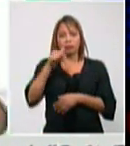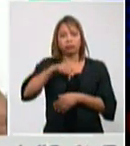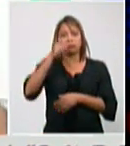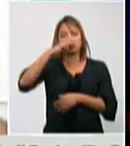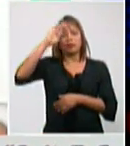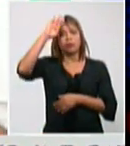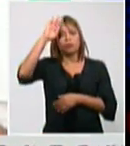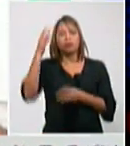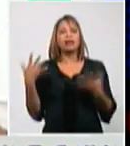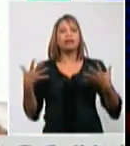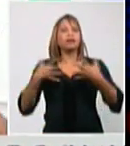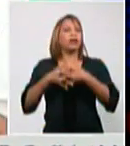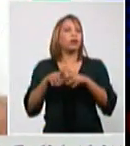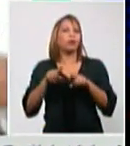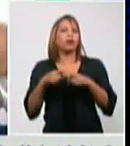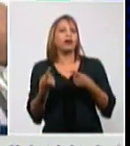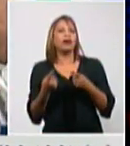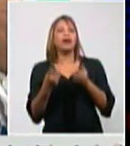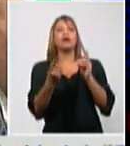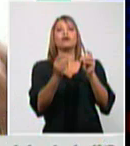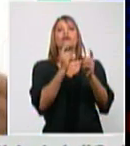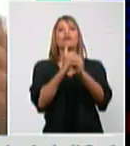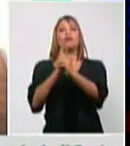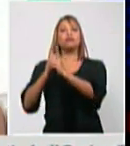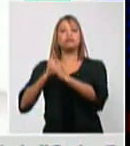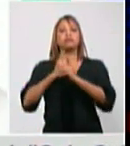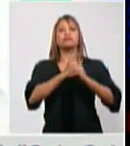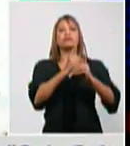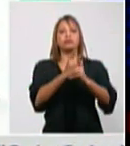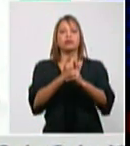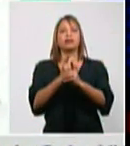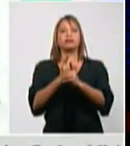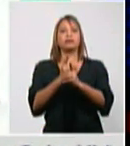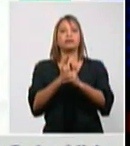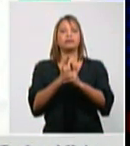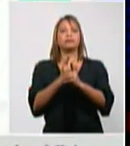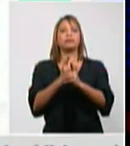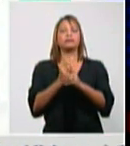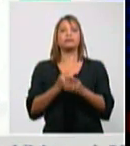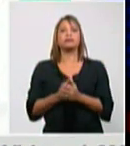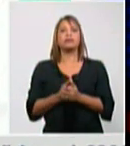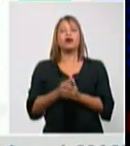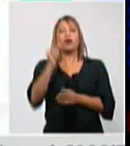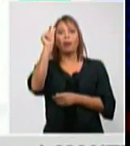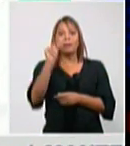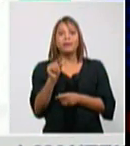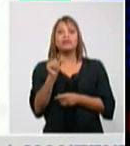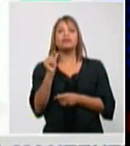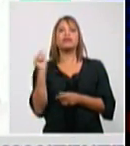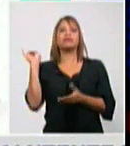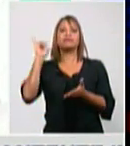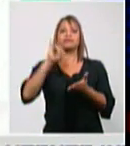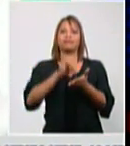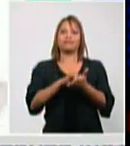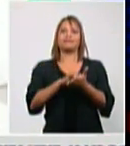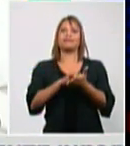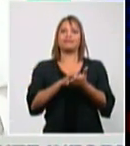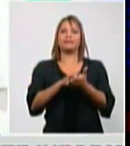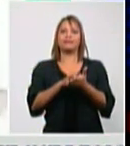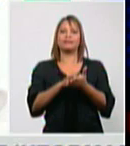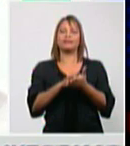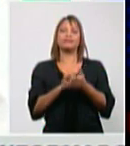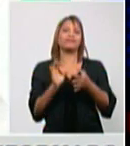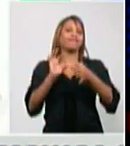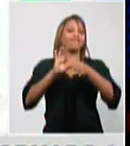con contactos con viajeros que han venido infectados y un